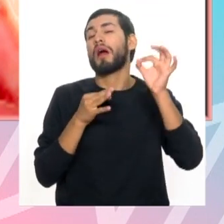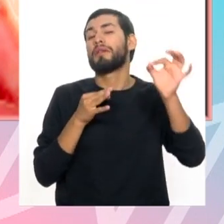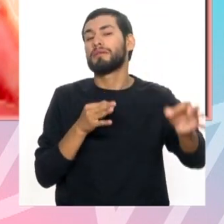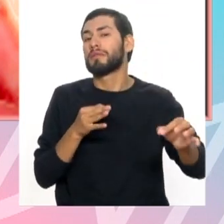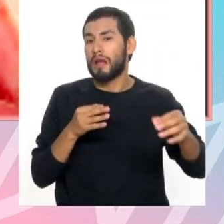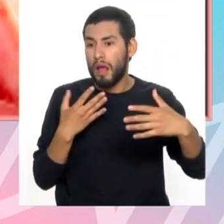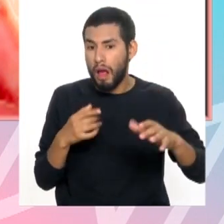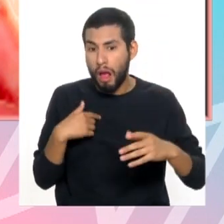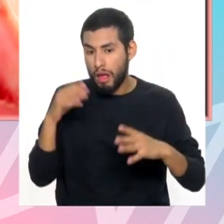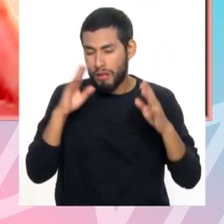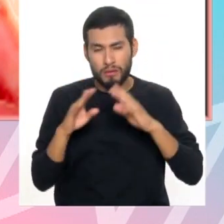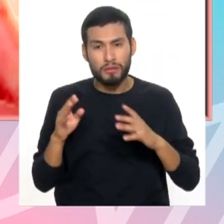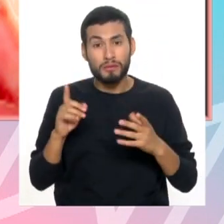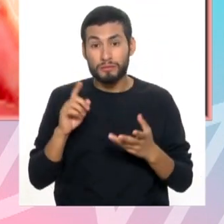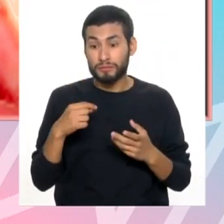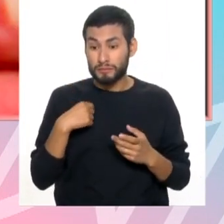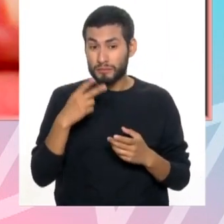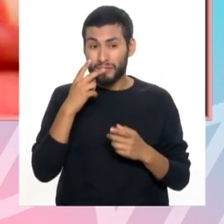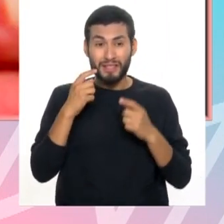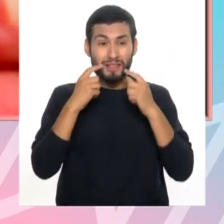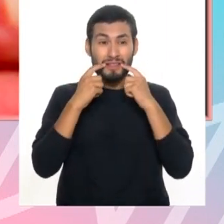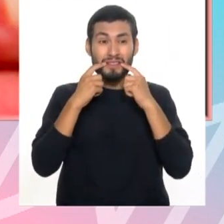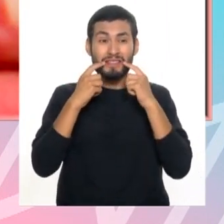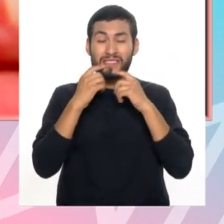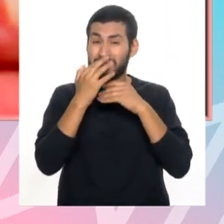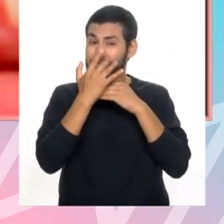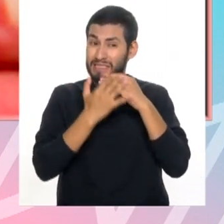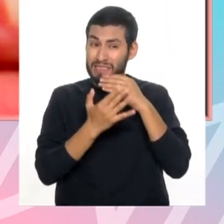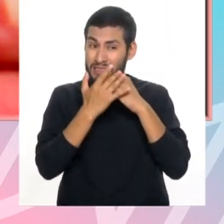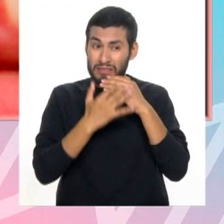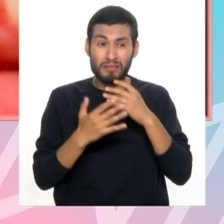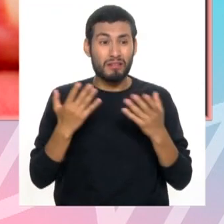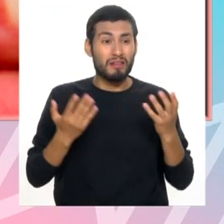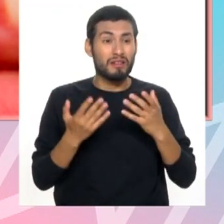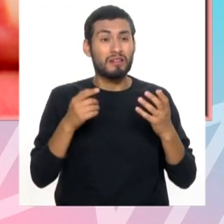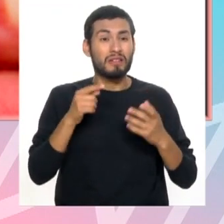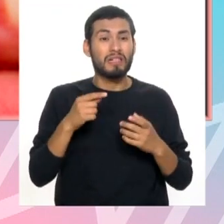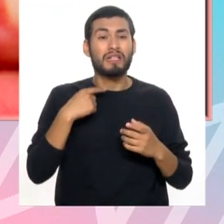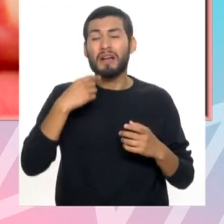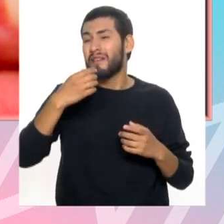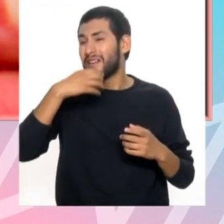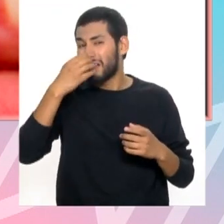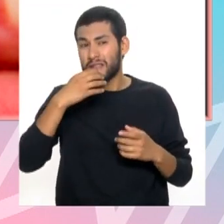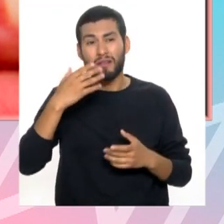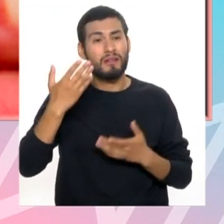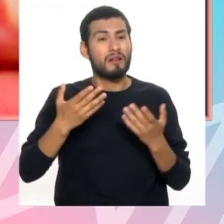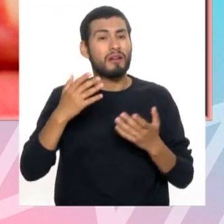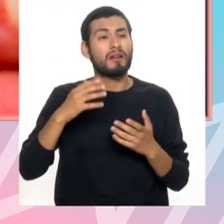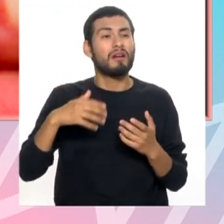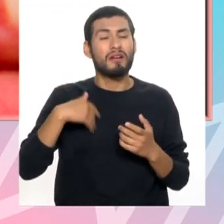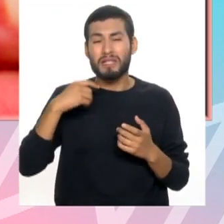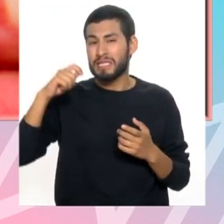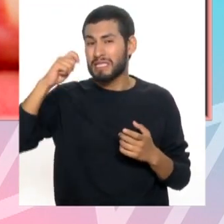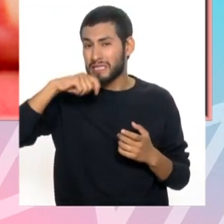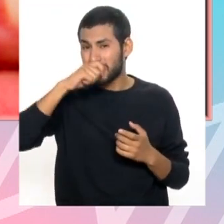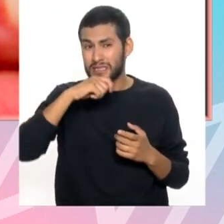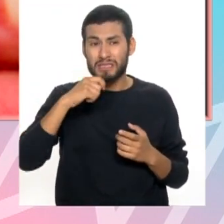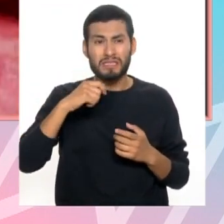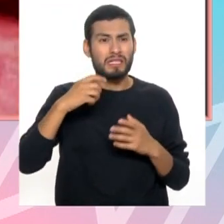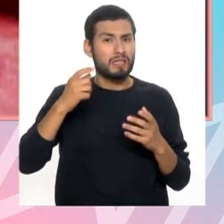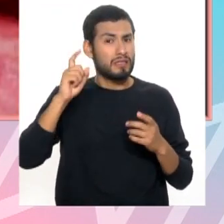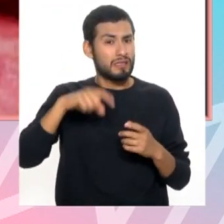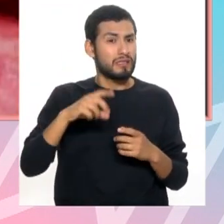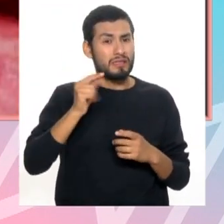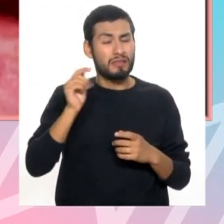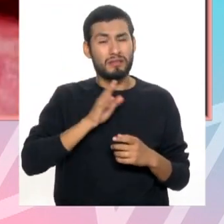recién para acudir. Cuando una persona ve que sus encías están sangrando, de repente cuando come una manzana, de repente cuando está cepillando, inmediatamente